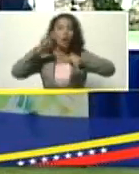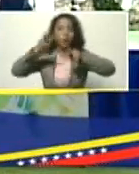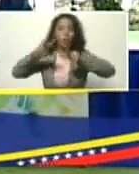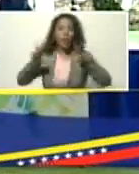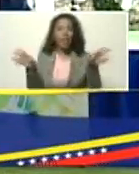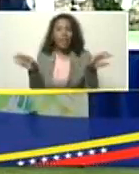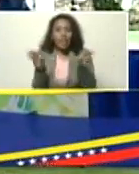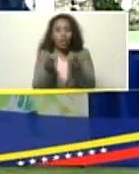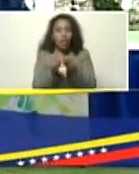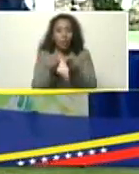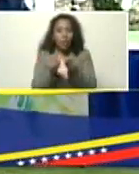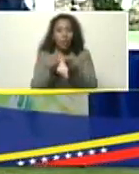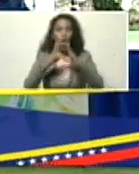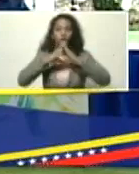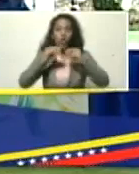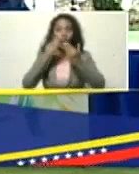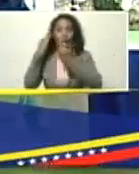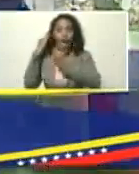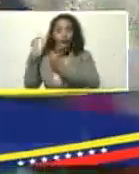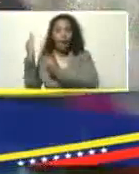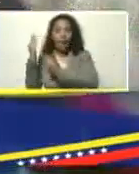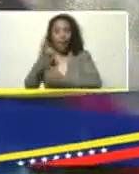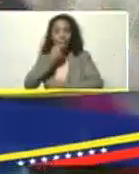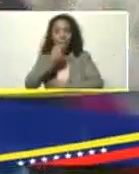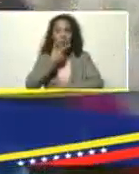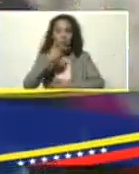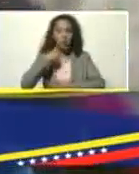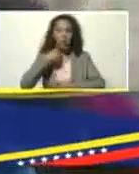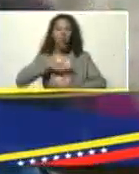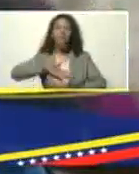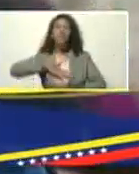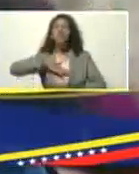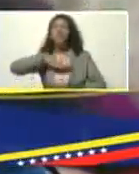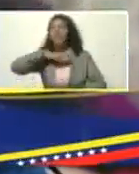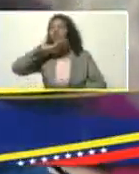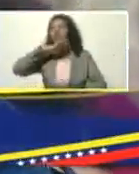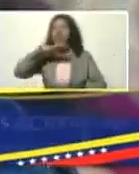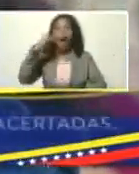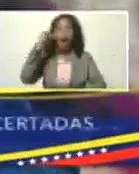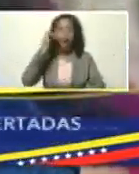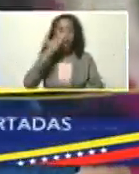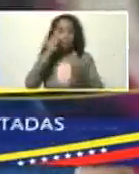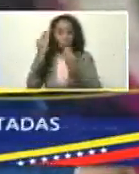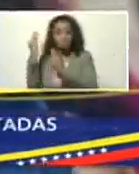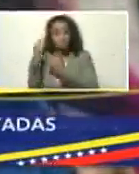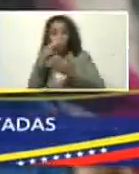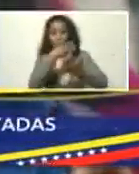resumen de toda esta maravillosa... Maravillosa, miren, yo estoy aquí lleno. Miren.